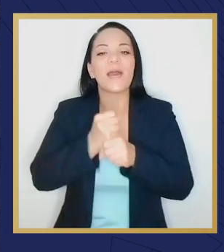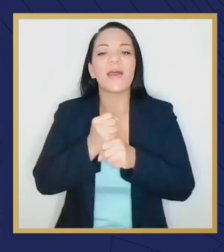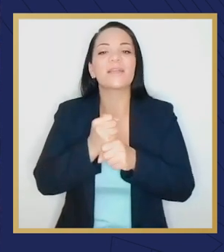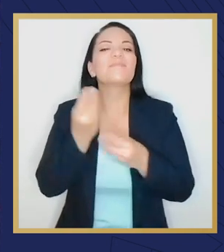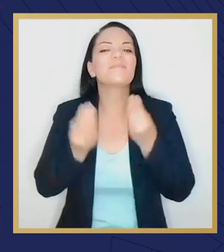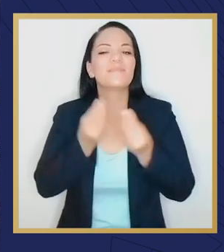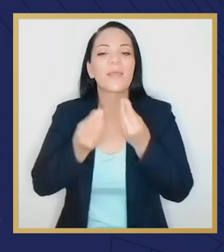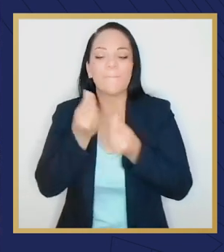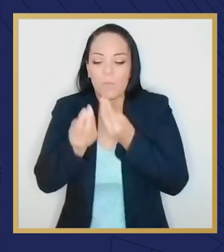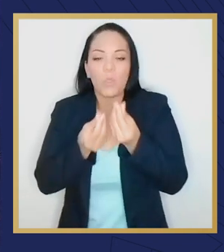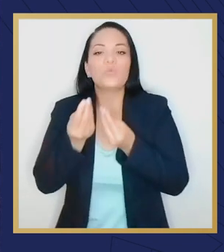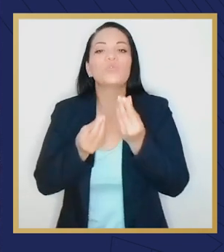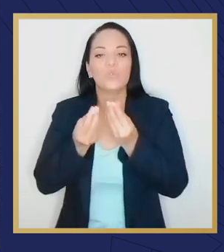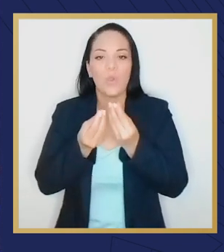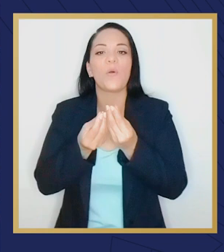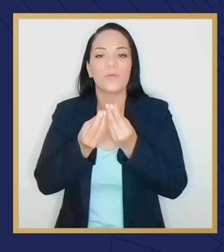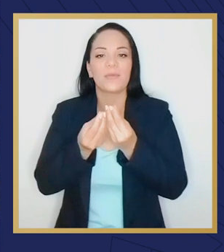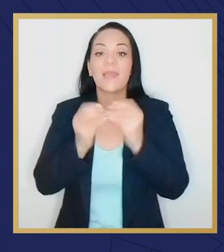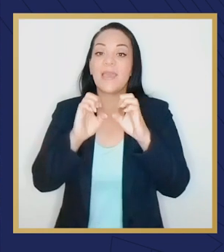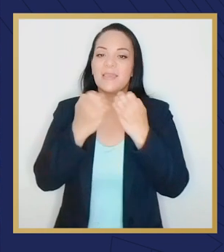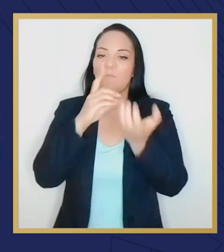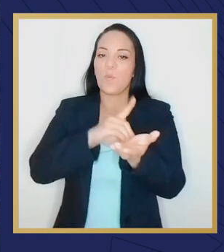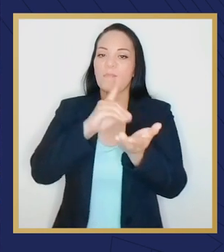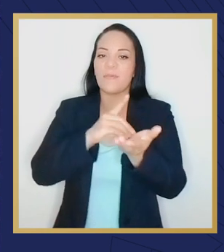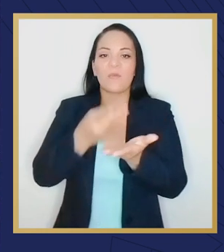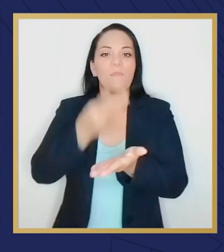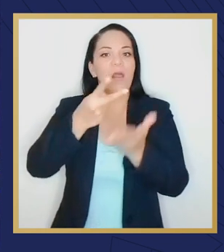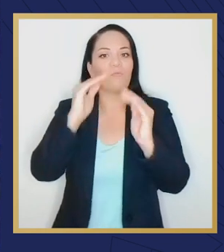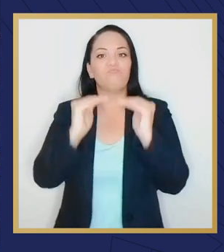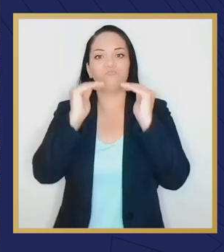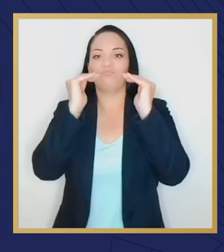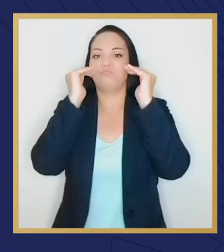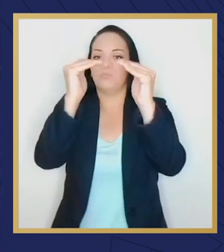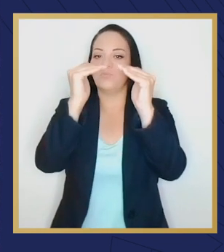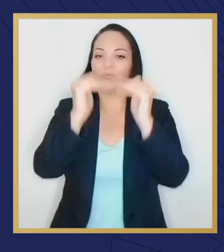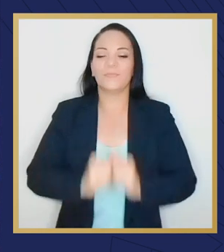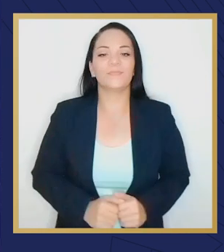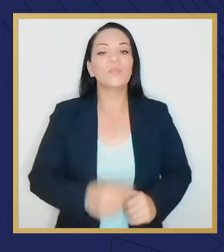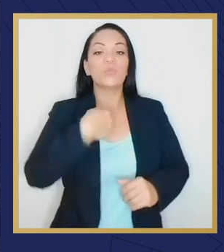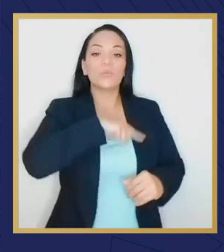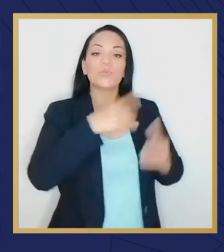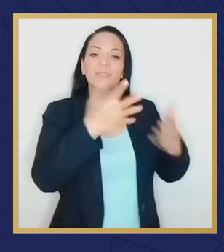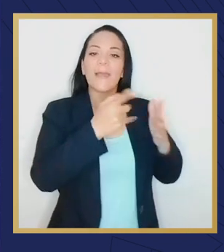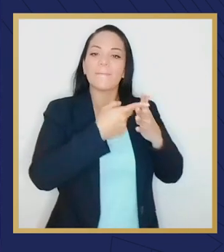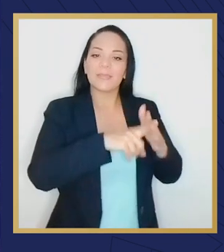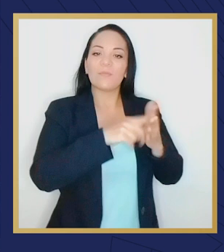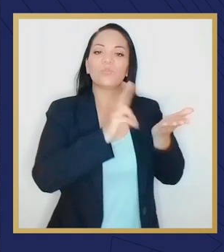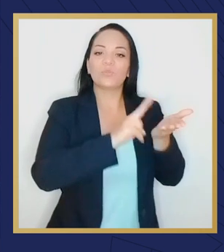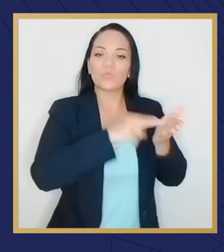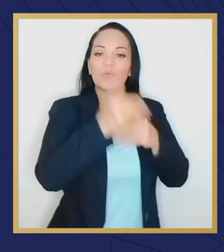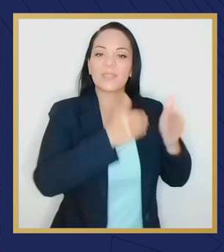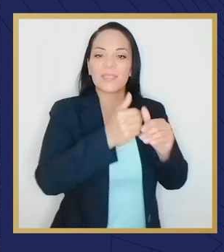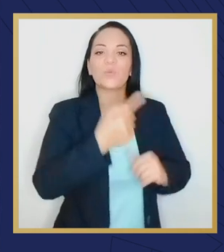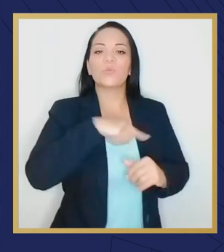en la producción de equipo médico de altísimo valor agregado. Ya estamos iniciando el proceso de